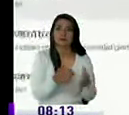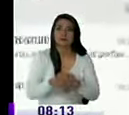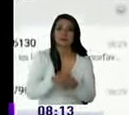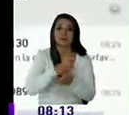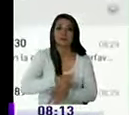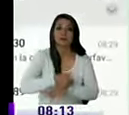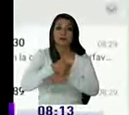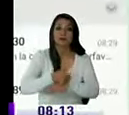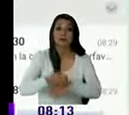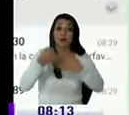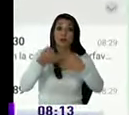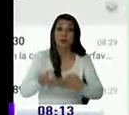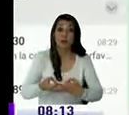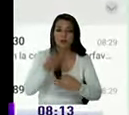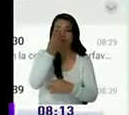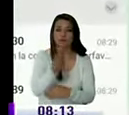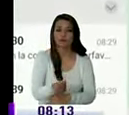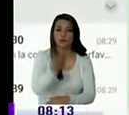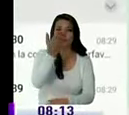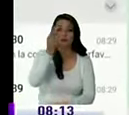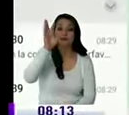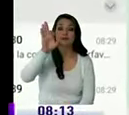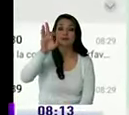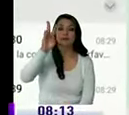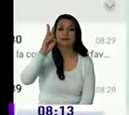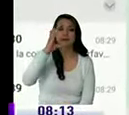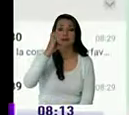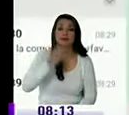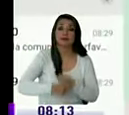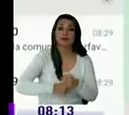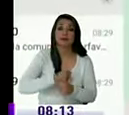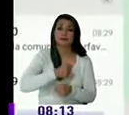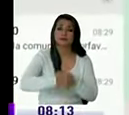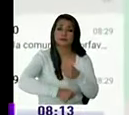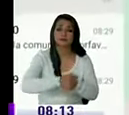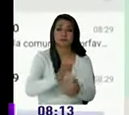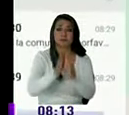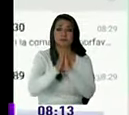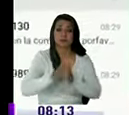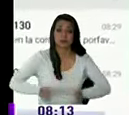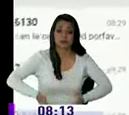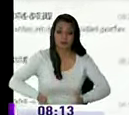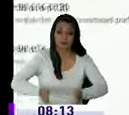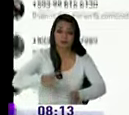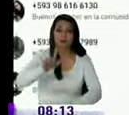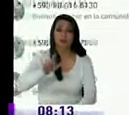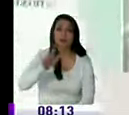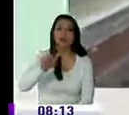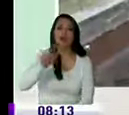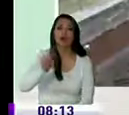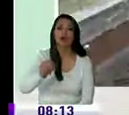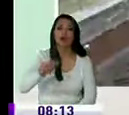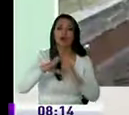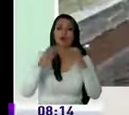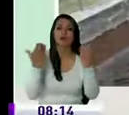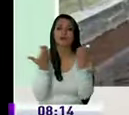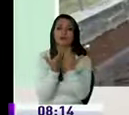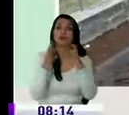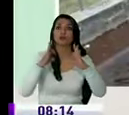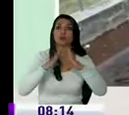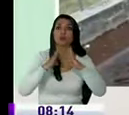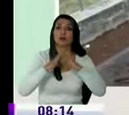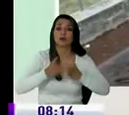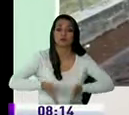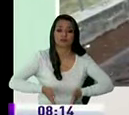la autoridad vecinos de TVC conocería su ayuda llevamos varios años pidiendo la pavimentación de la calle Antonio León en Corseo de Tumbaco esta es la calle